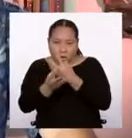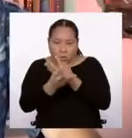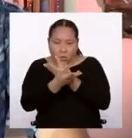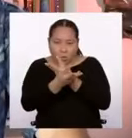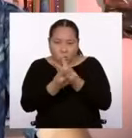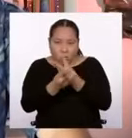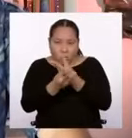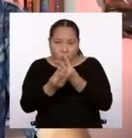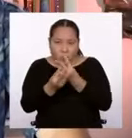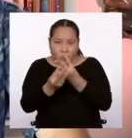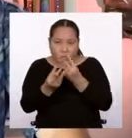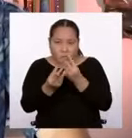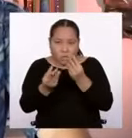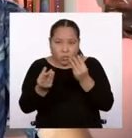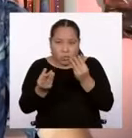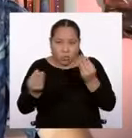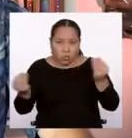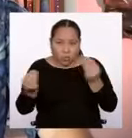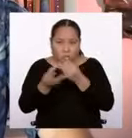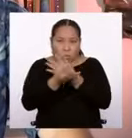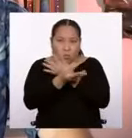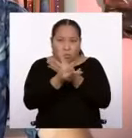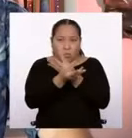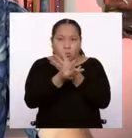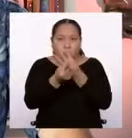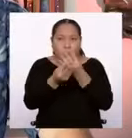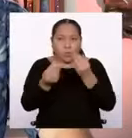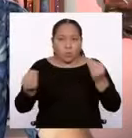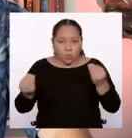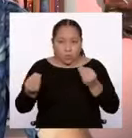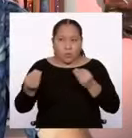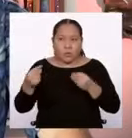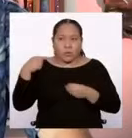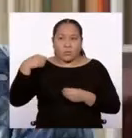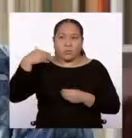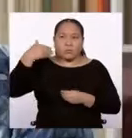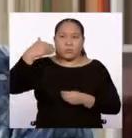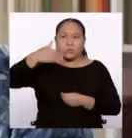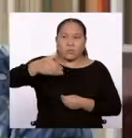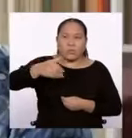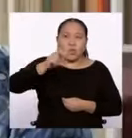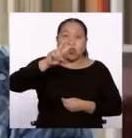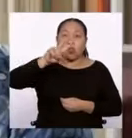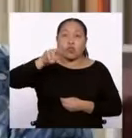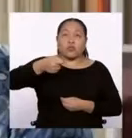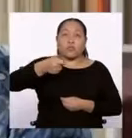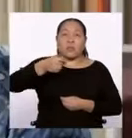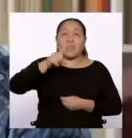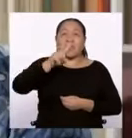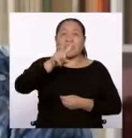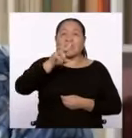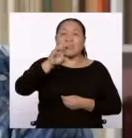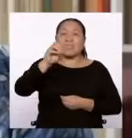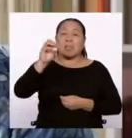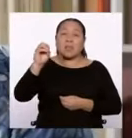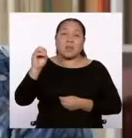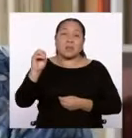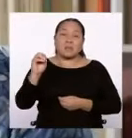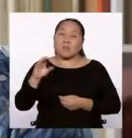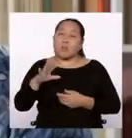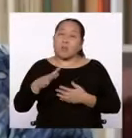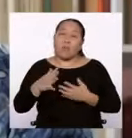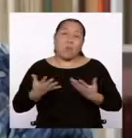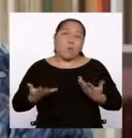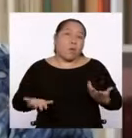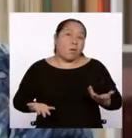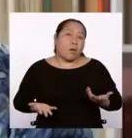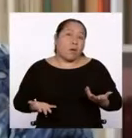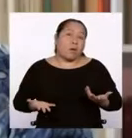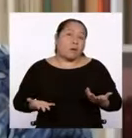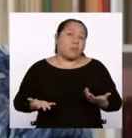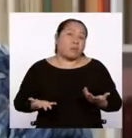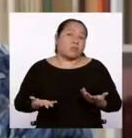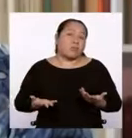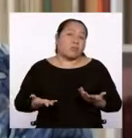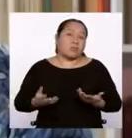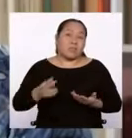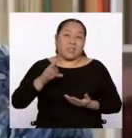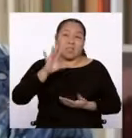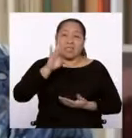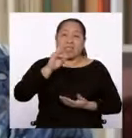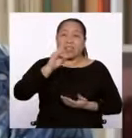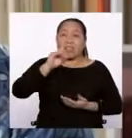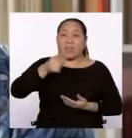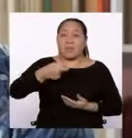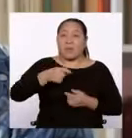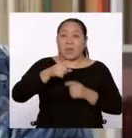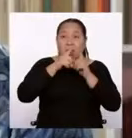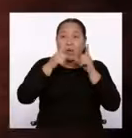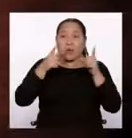vienen desapareciendo en la actualidad. Entonces, estamos hablando de que en el 2100 ya no van a haber 7000